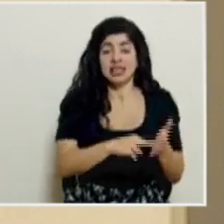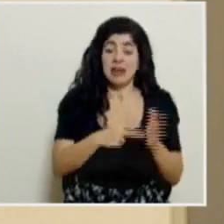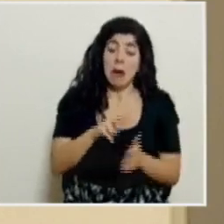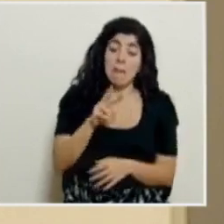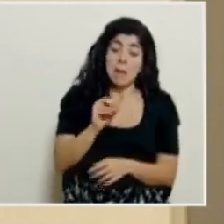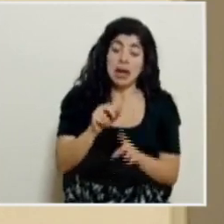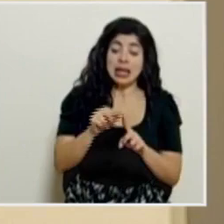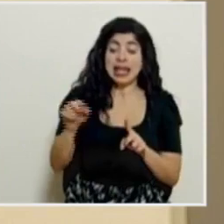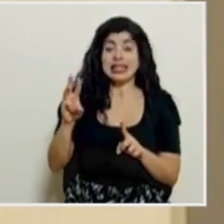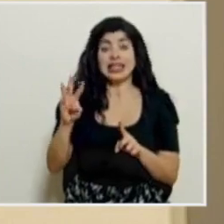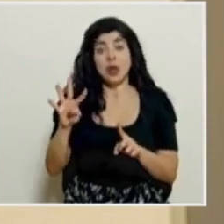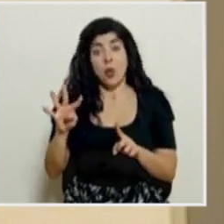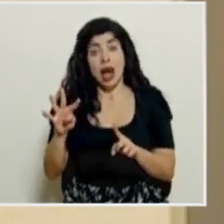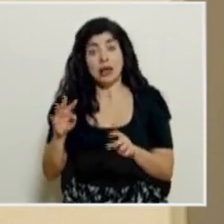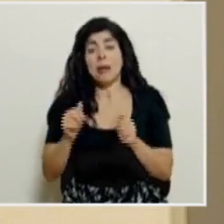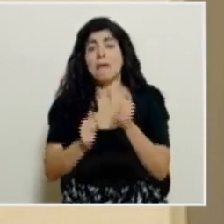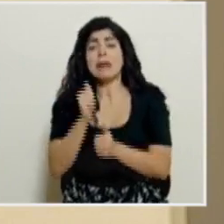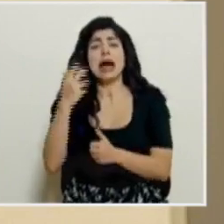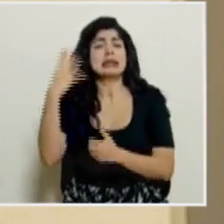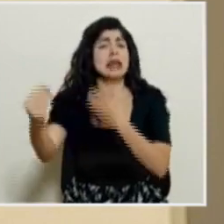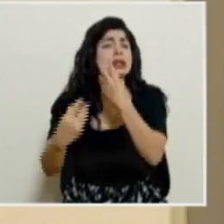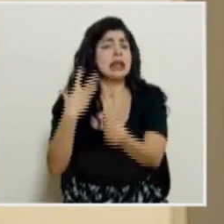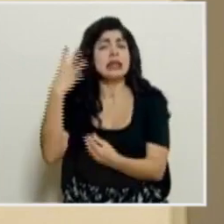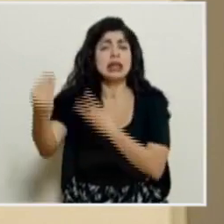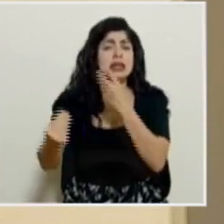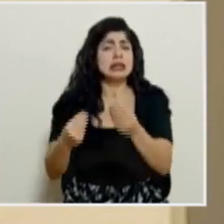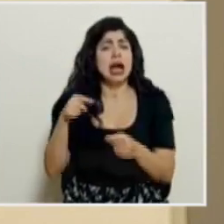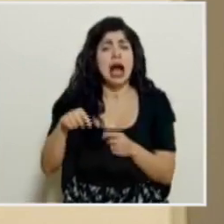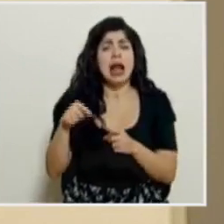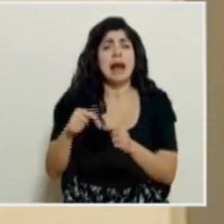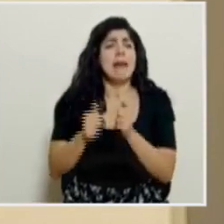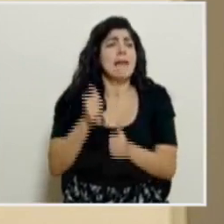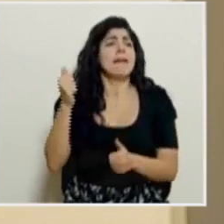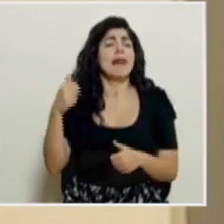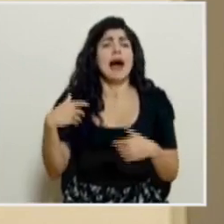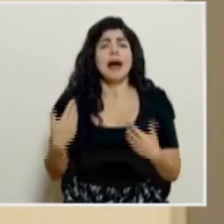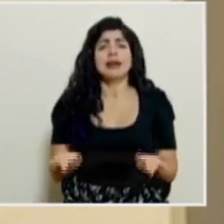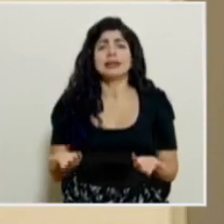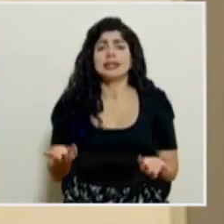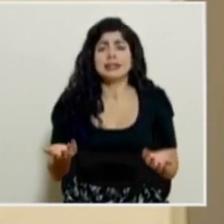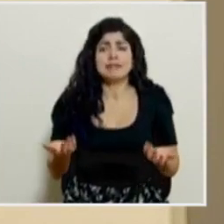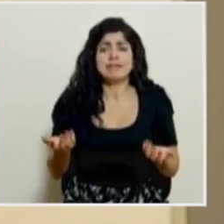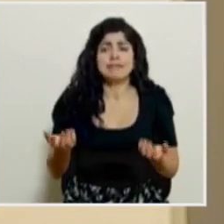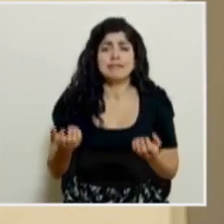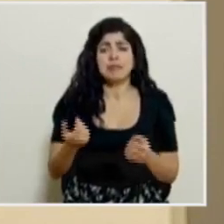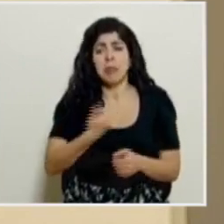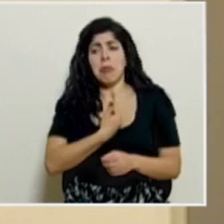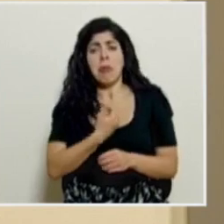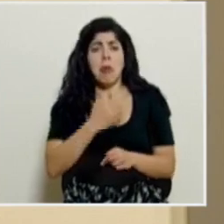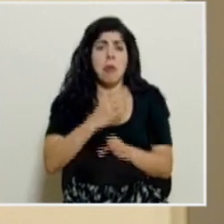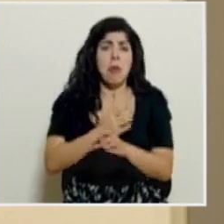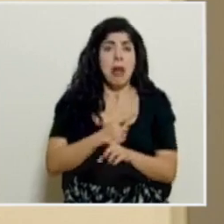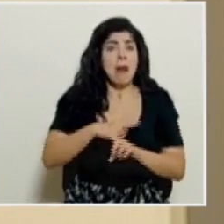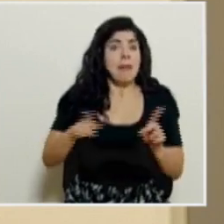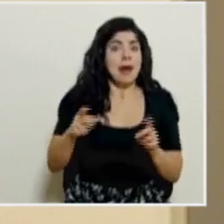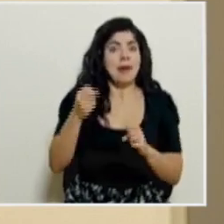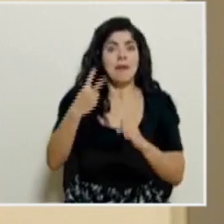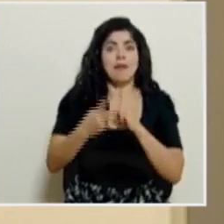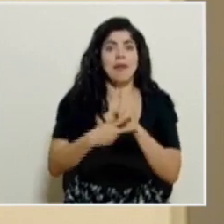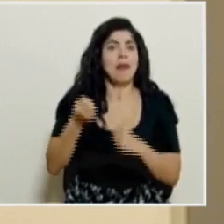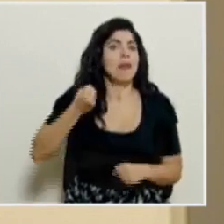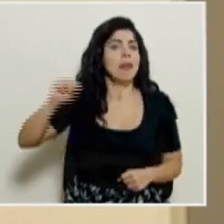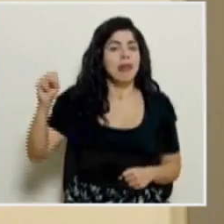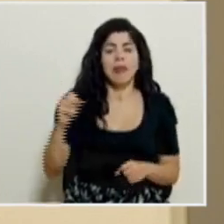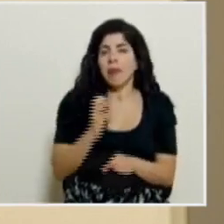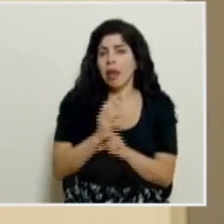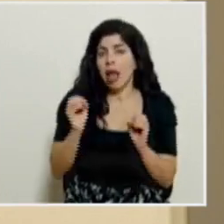20 a 64 son los que más se movilizan, los que más eventualmente pueden cuidarse, y lamentablemente muchas veces no lo hacen,